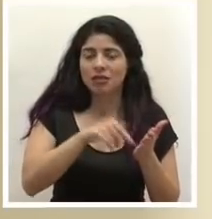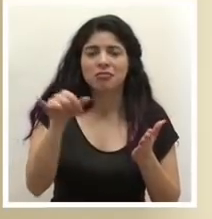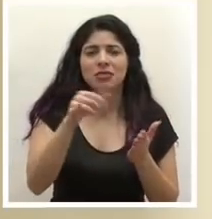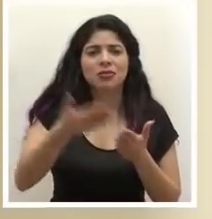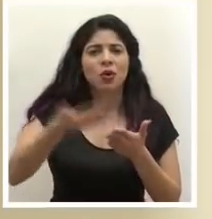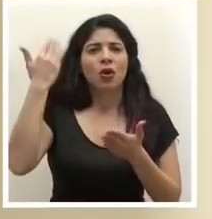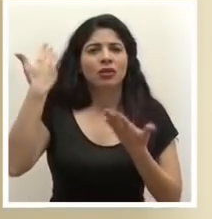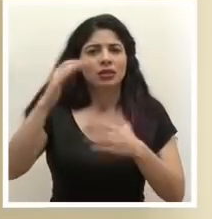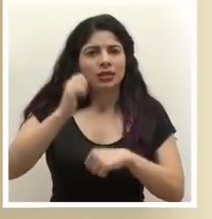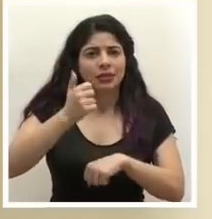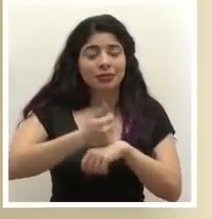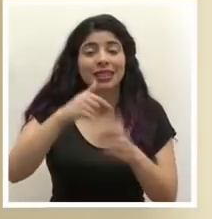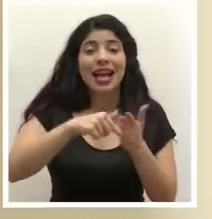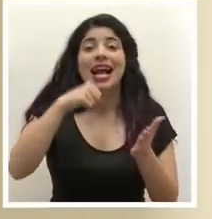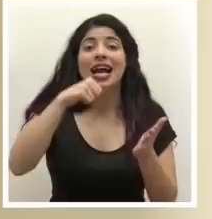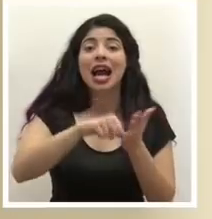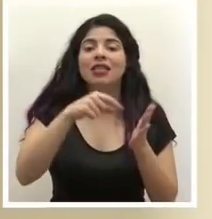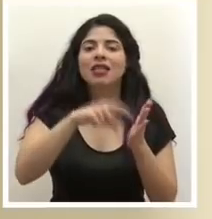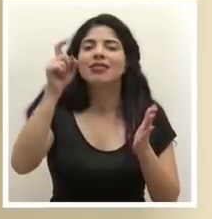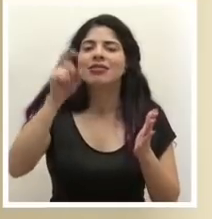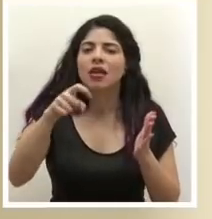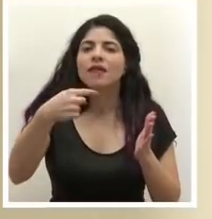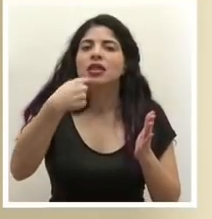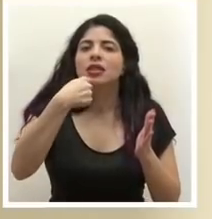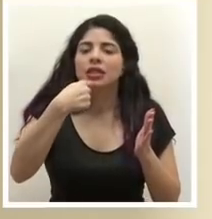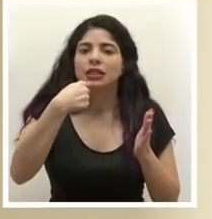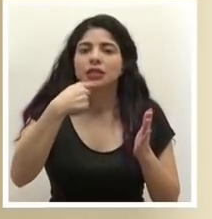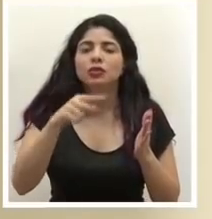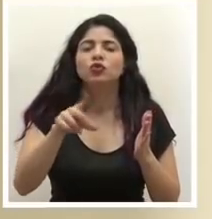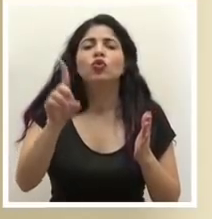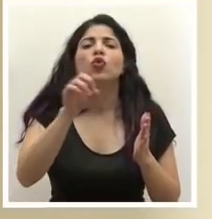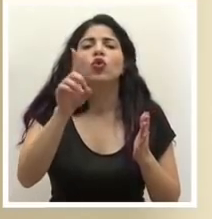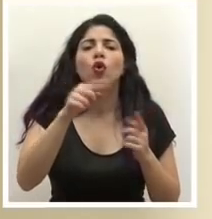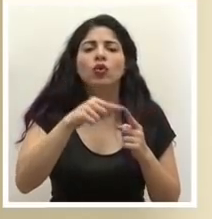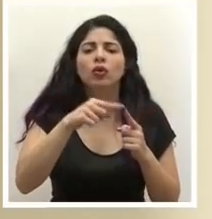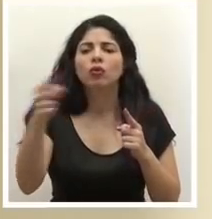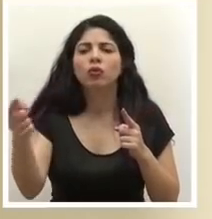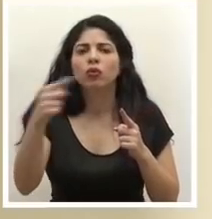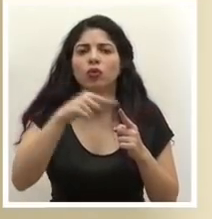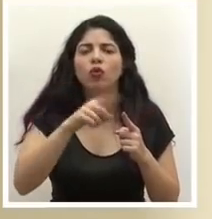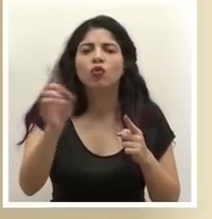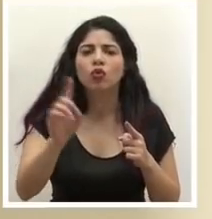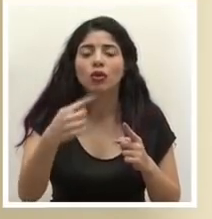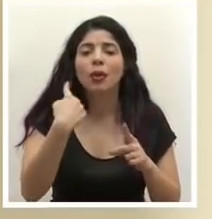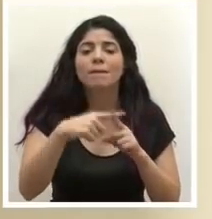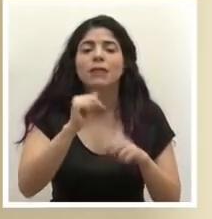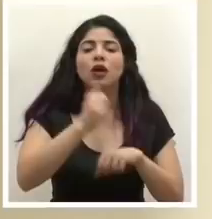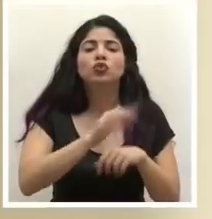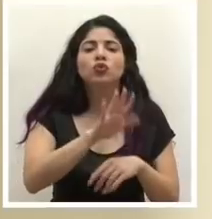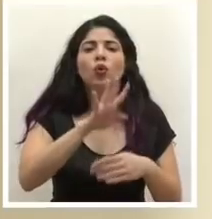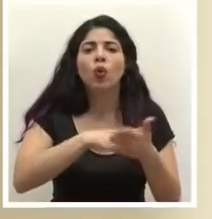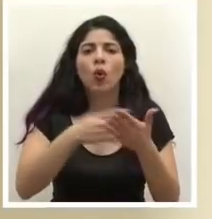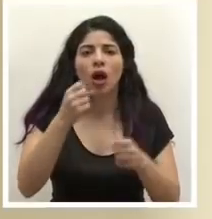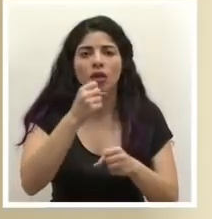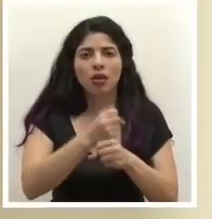establecido y es que la carta debe especificar el área en la que se debe mover la persona y el horario de trabajo porque